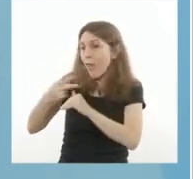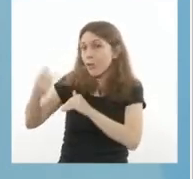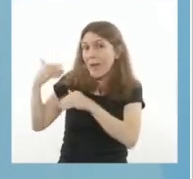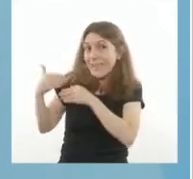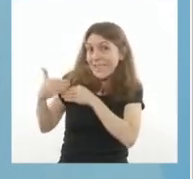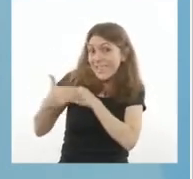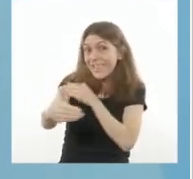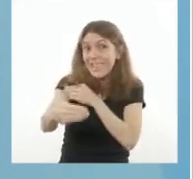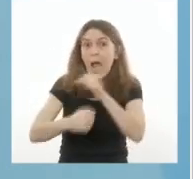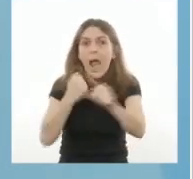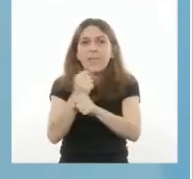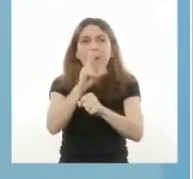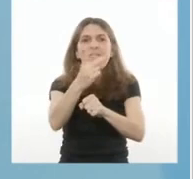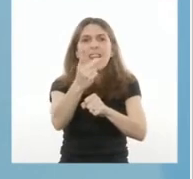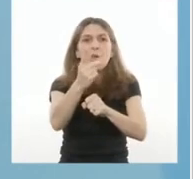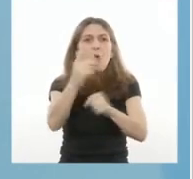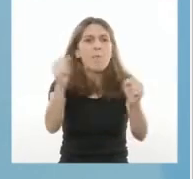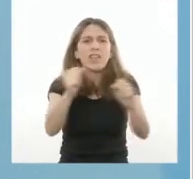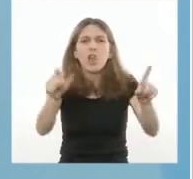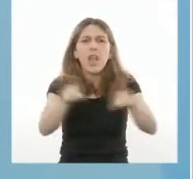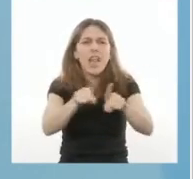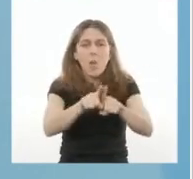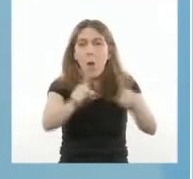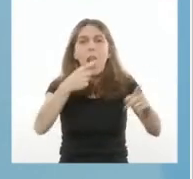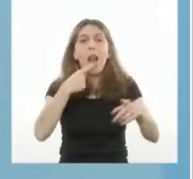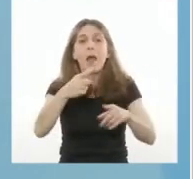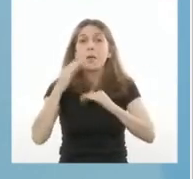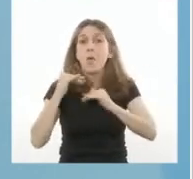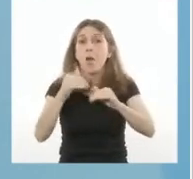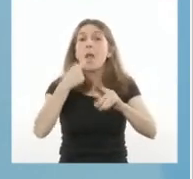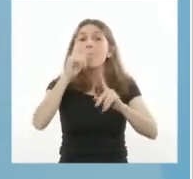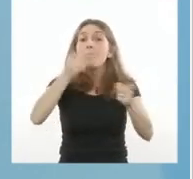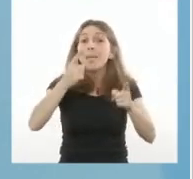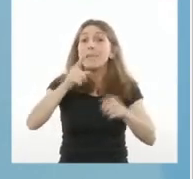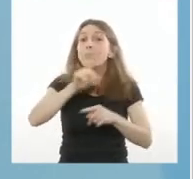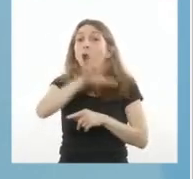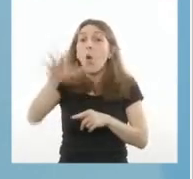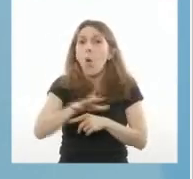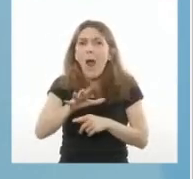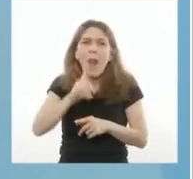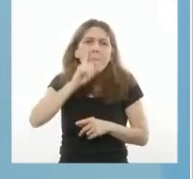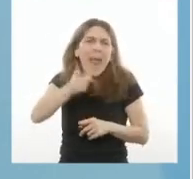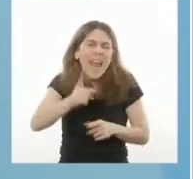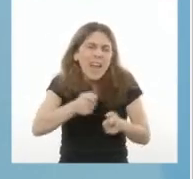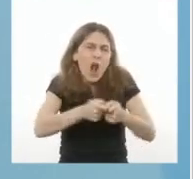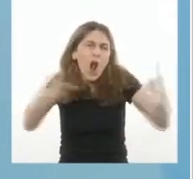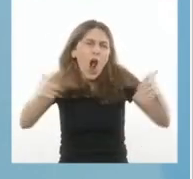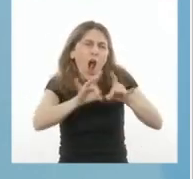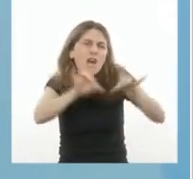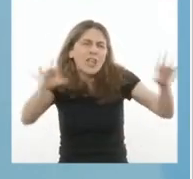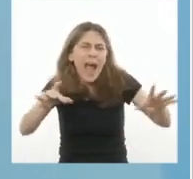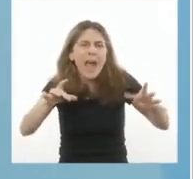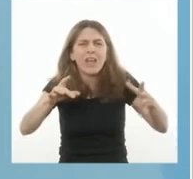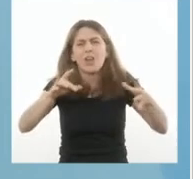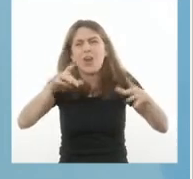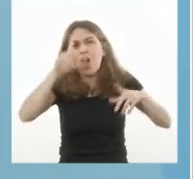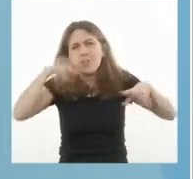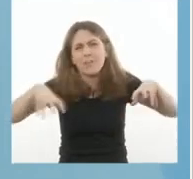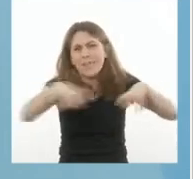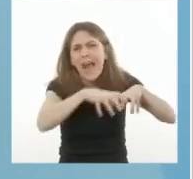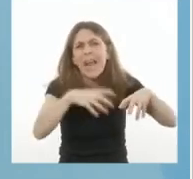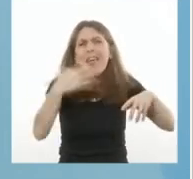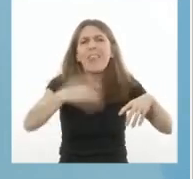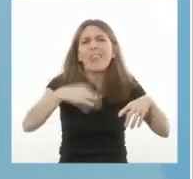zonas de mediano riesgo epidemiológico y sanitario, es facultad de los gobiernos locales adoptar en forma